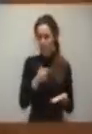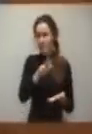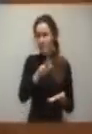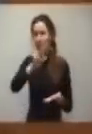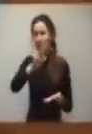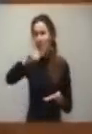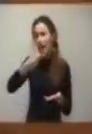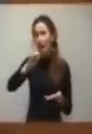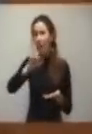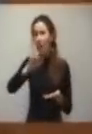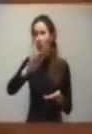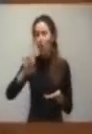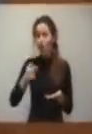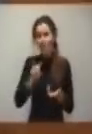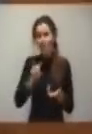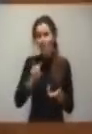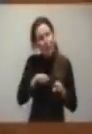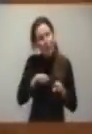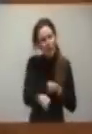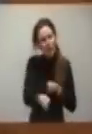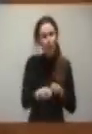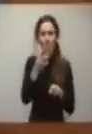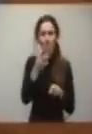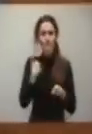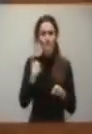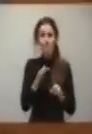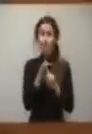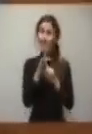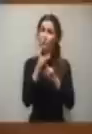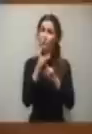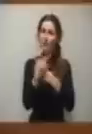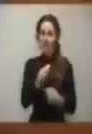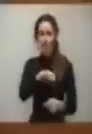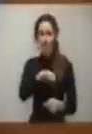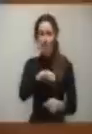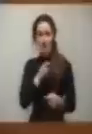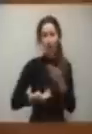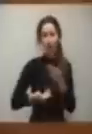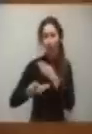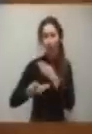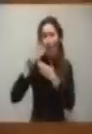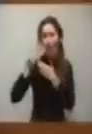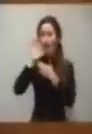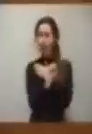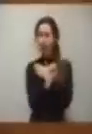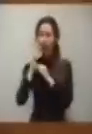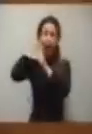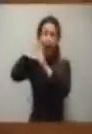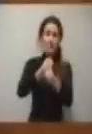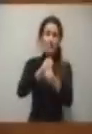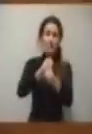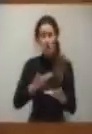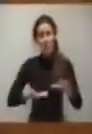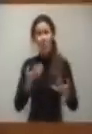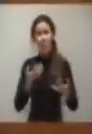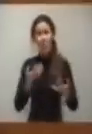siendo muy crítico con la situación de lo que ha pasado en España en los últimos 15 años, que supongo que habrá que someterlo a evaluación, yo no voy a utilizar,